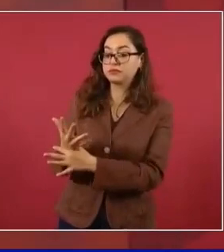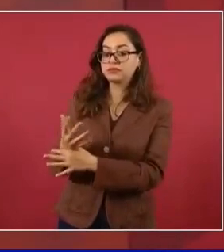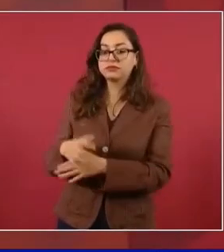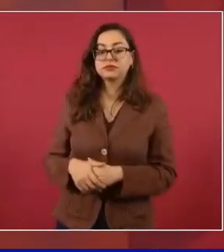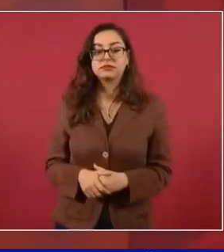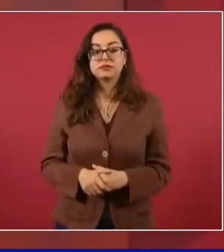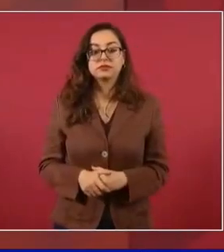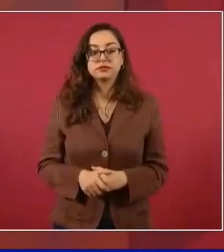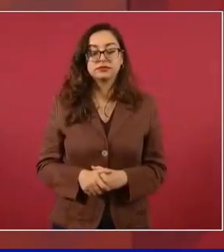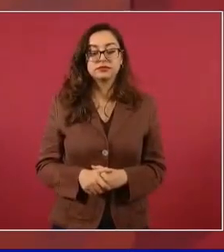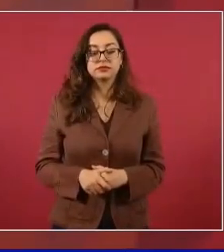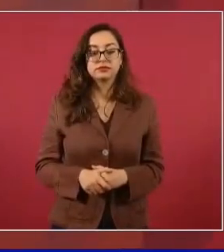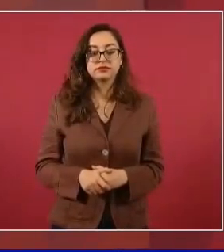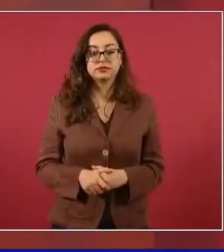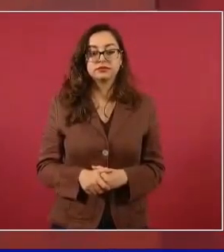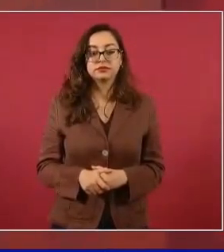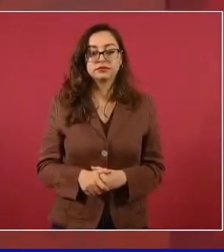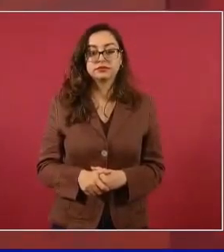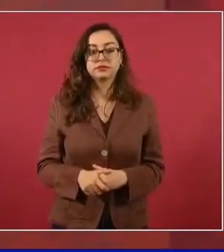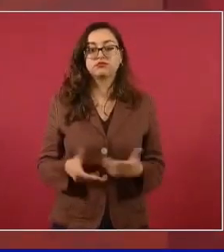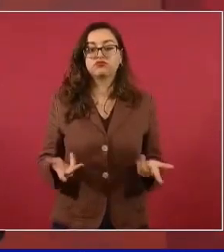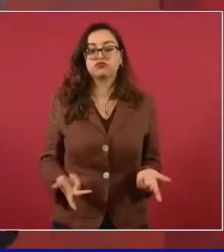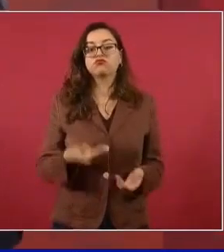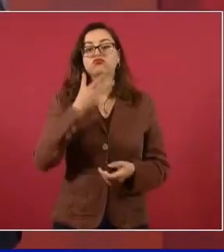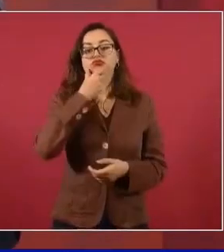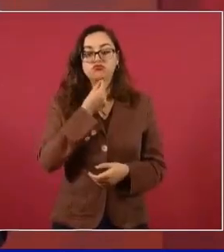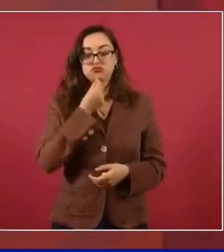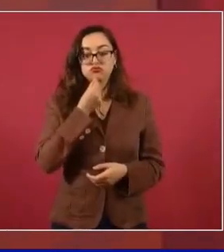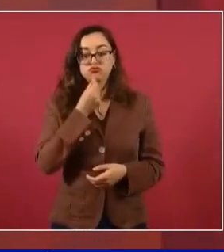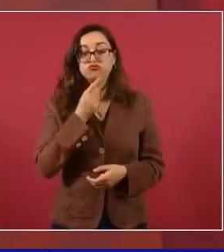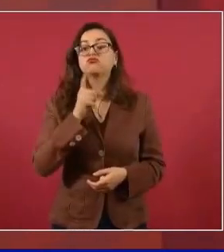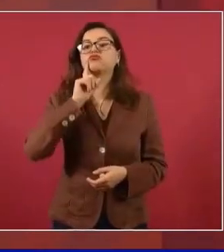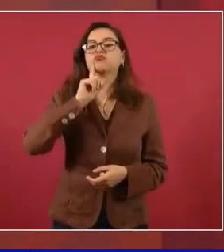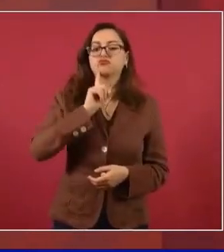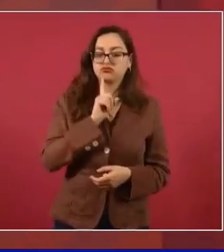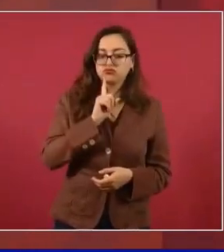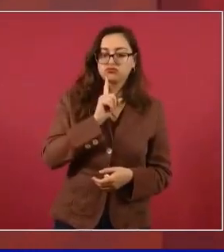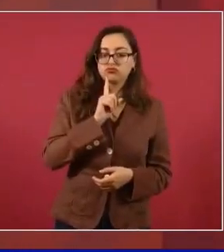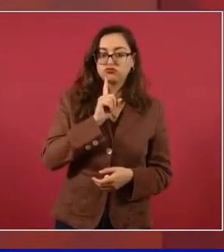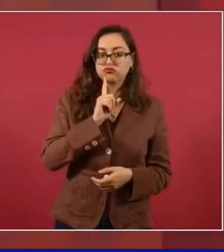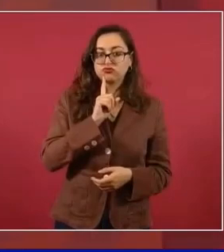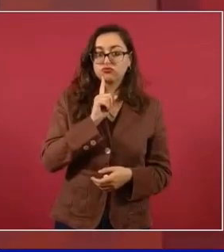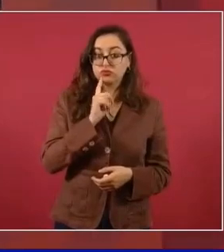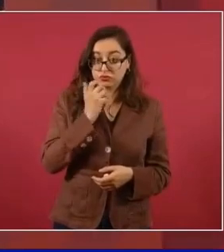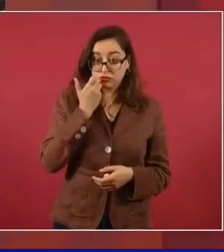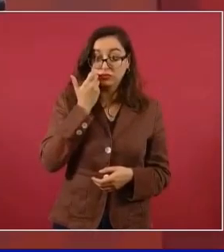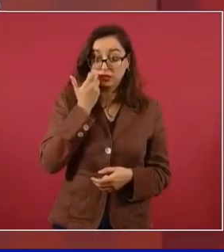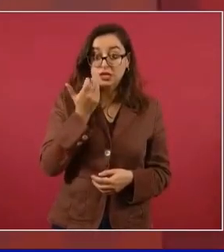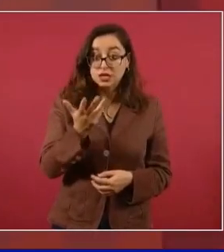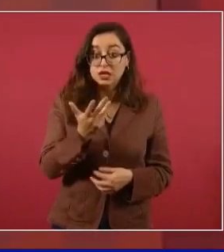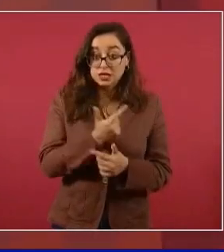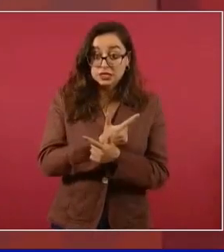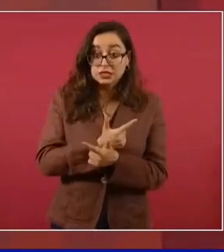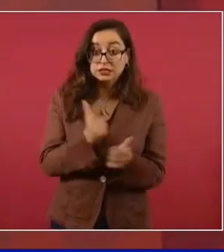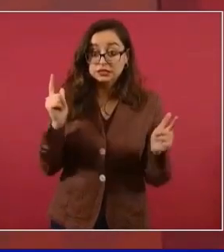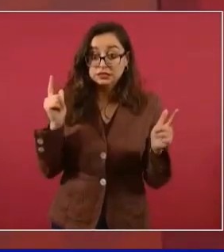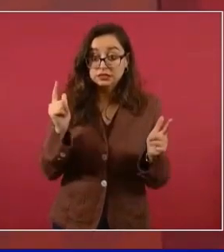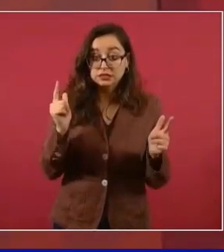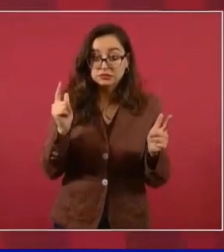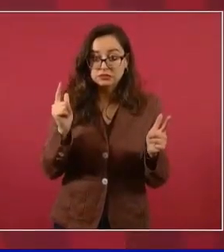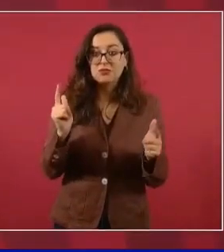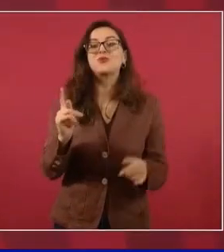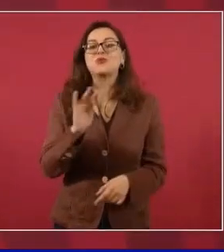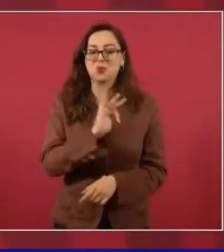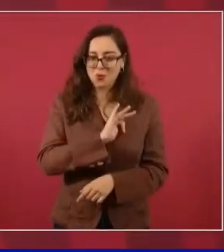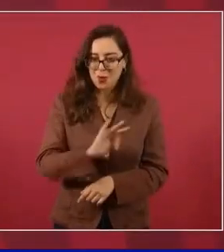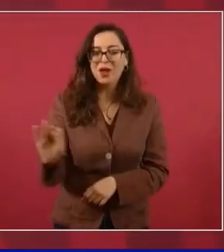el hombre, y en este caso agrego la mujer, hombre, mujer, que quiera ser libre, lo